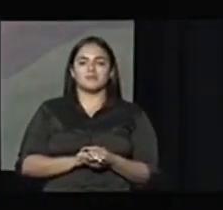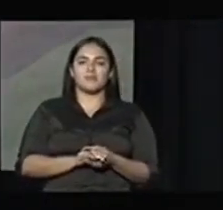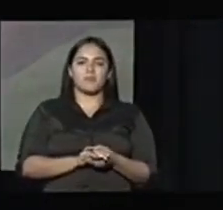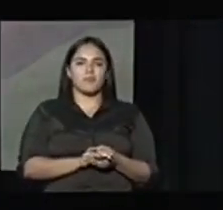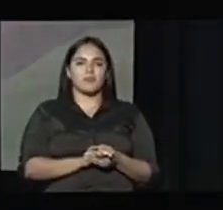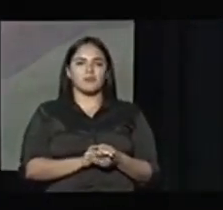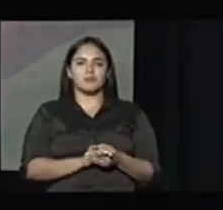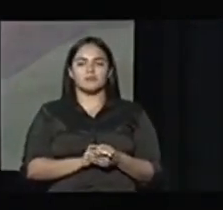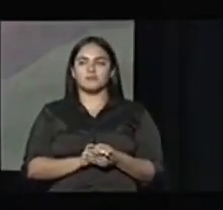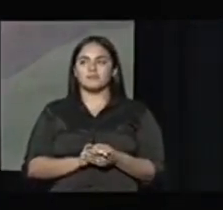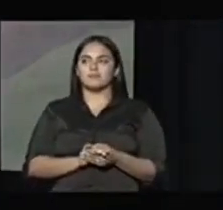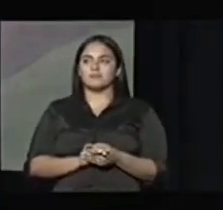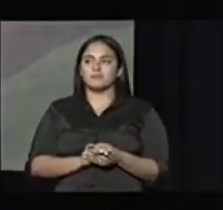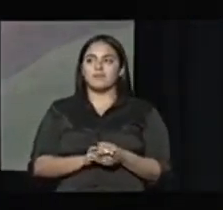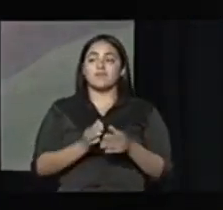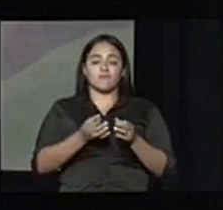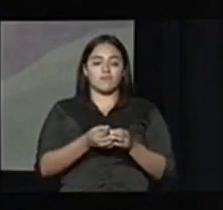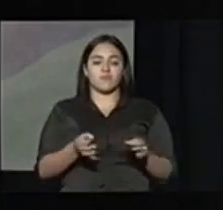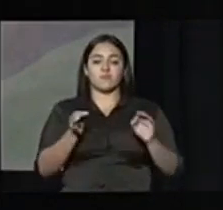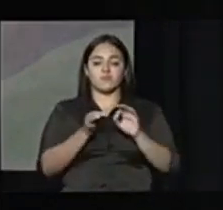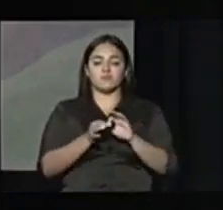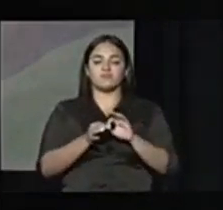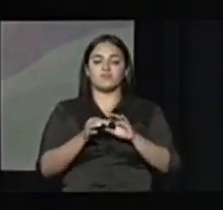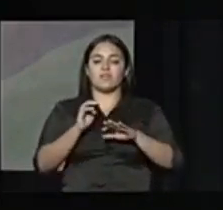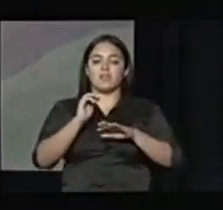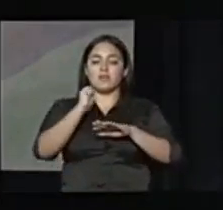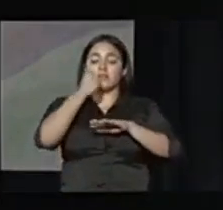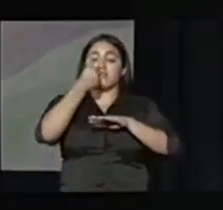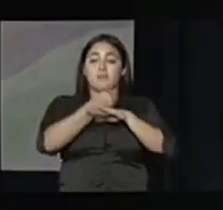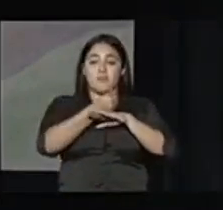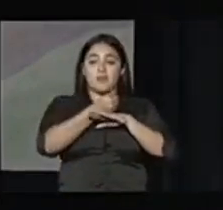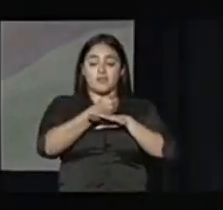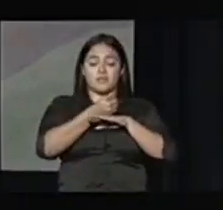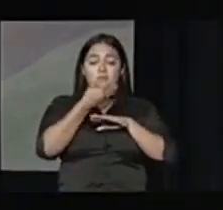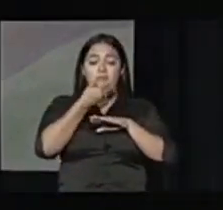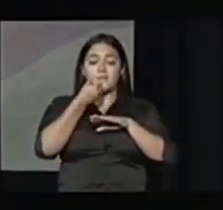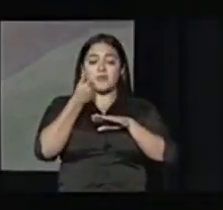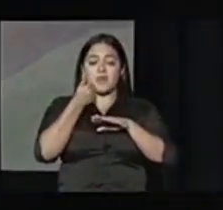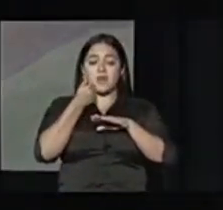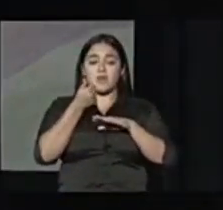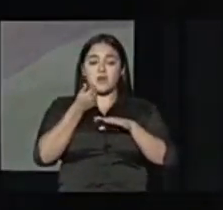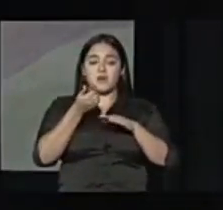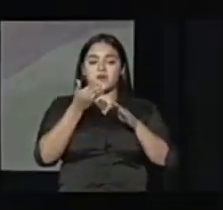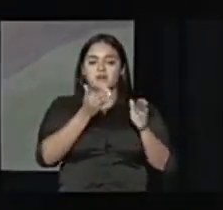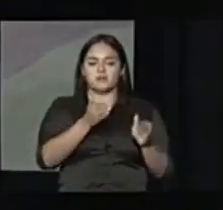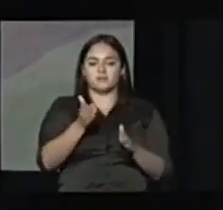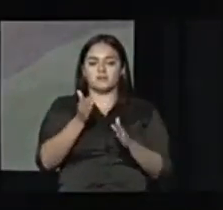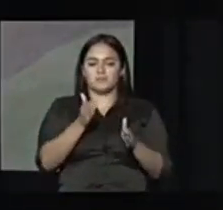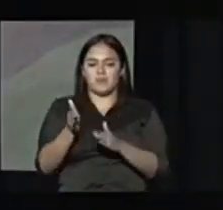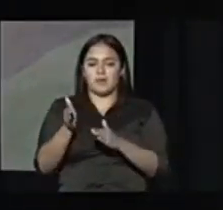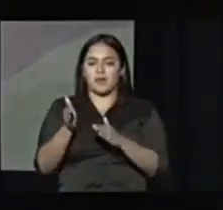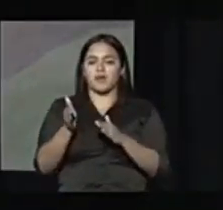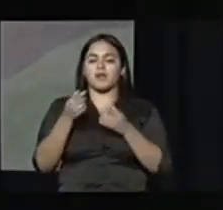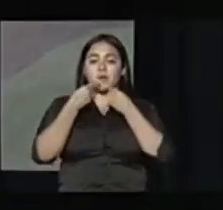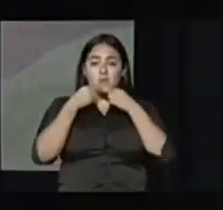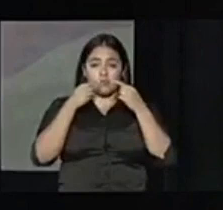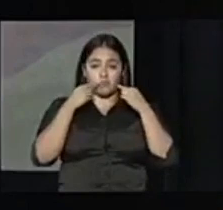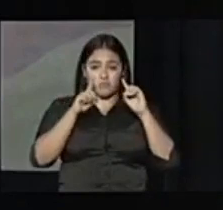indispensable establecer mejores estrategias para cumplir con nuestra población de educación especial